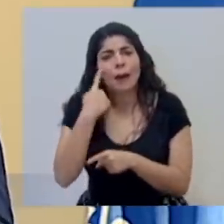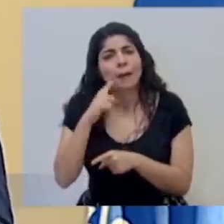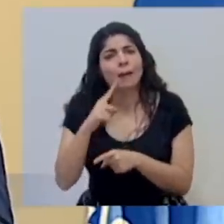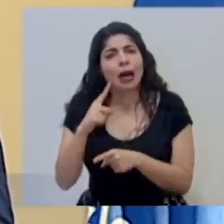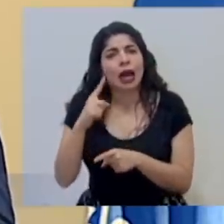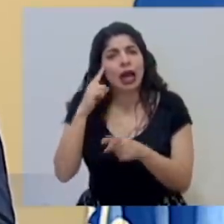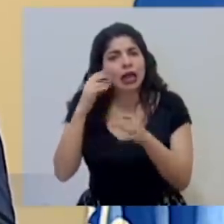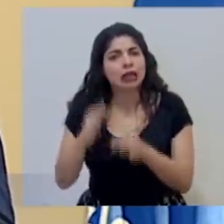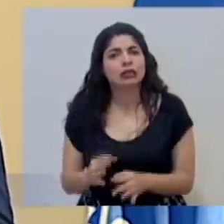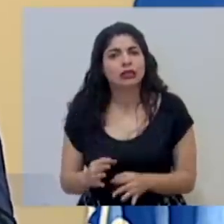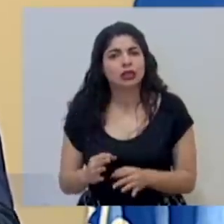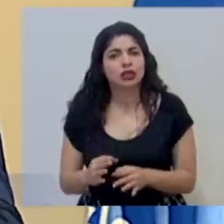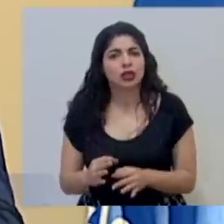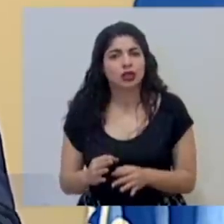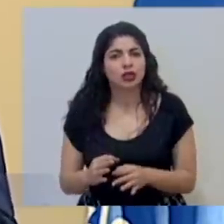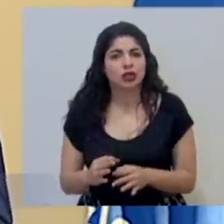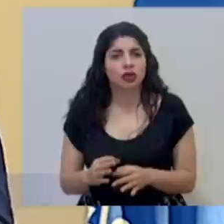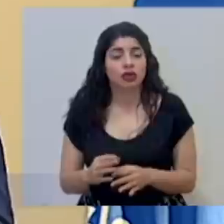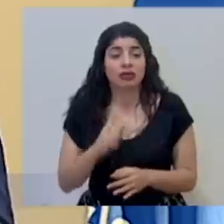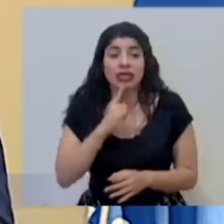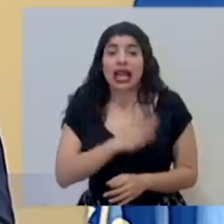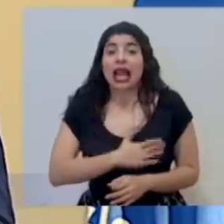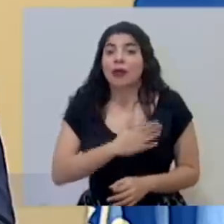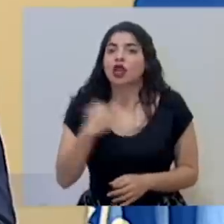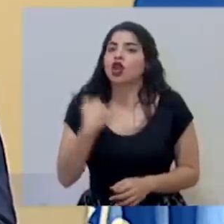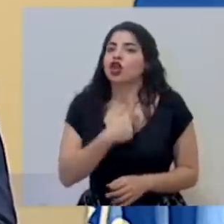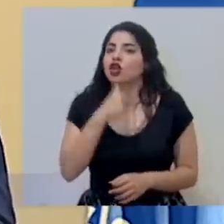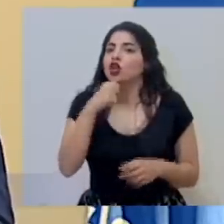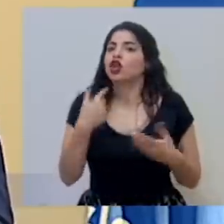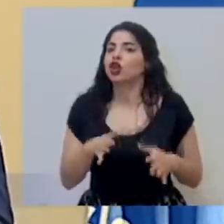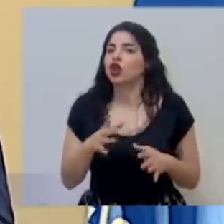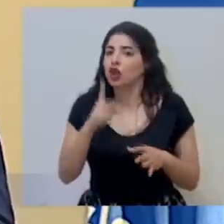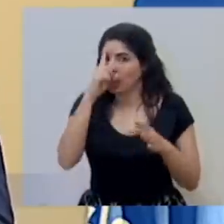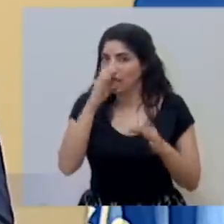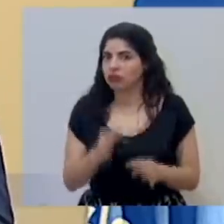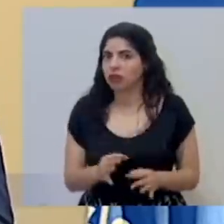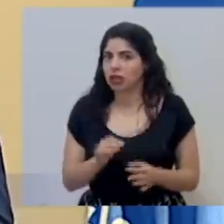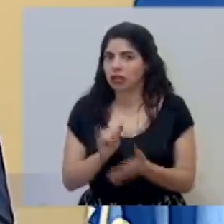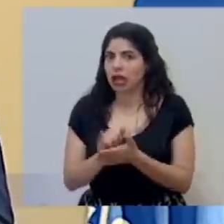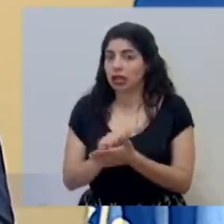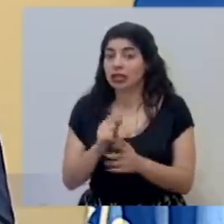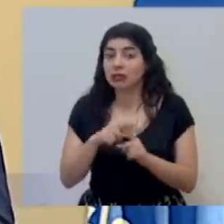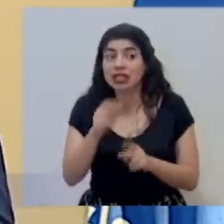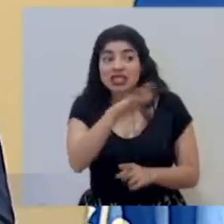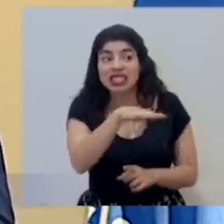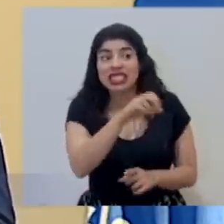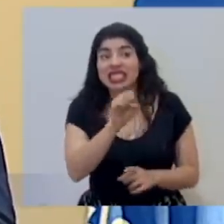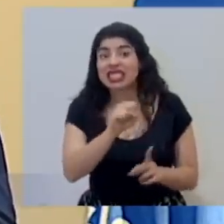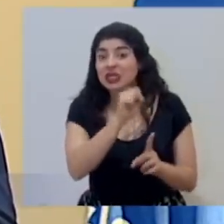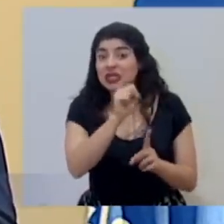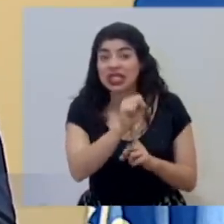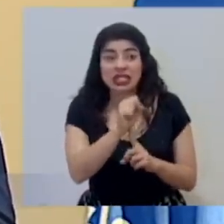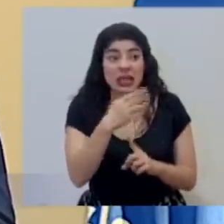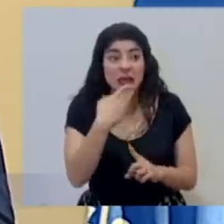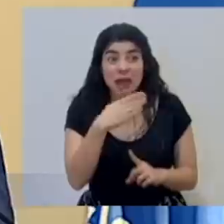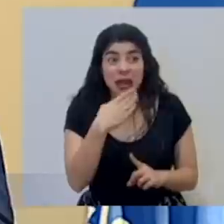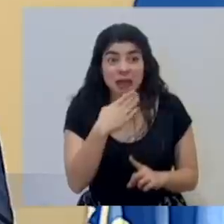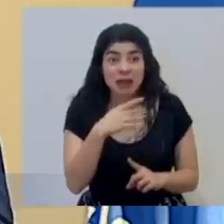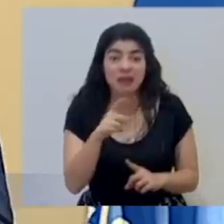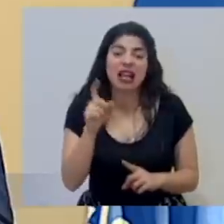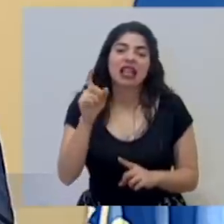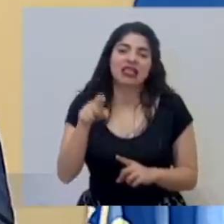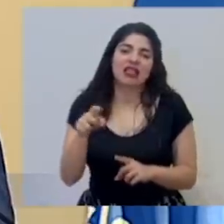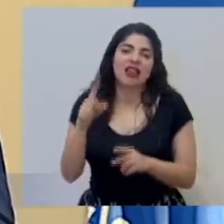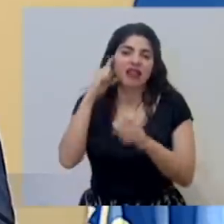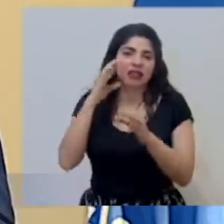tomar una decisión que pues lamentablemente no quisiéramos tomar pero que si el momento sanitario lo amerita tendríamos que hacerlo que sería